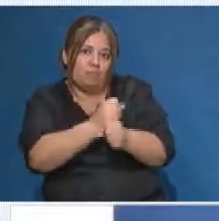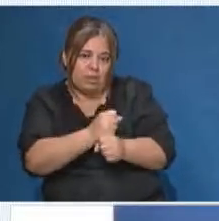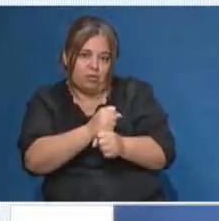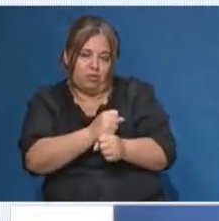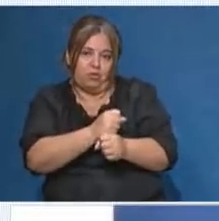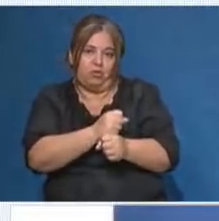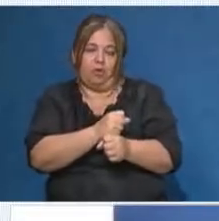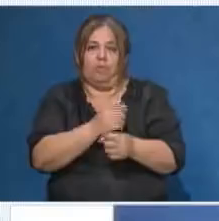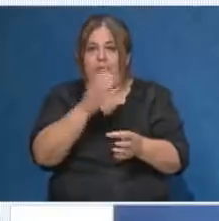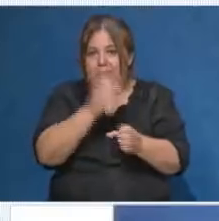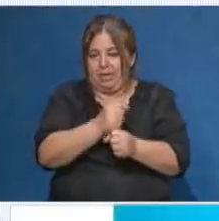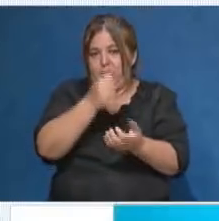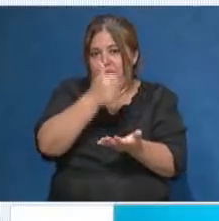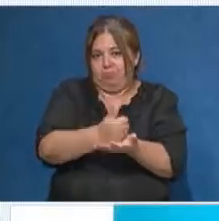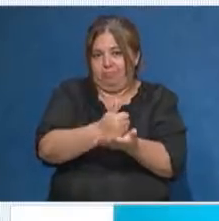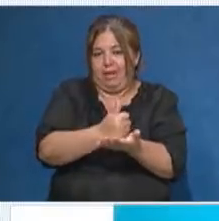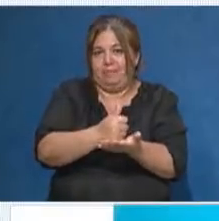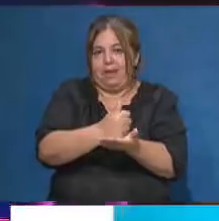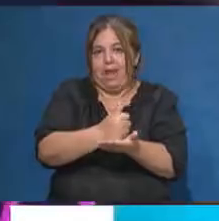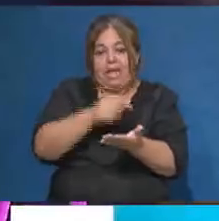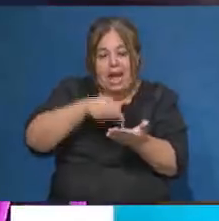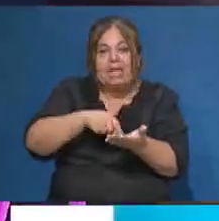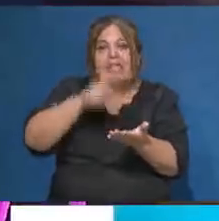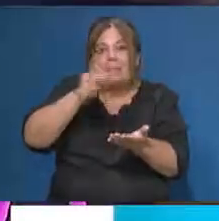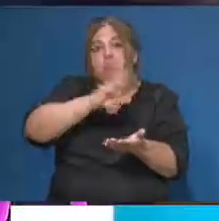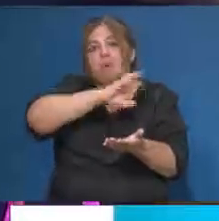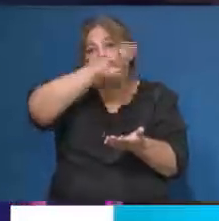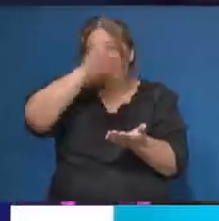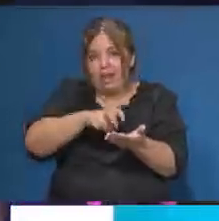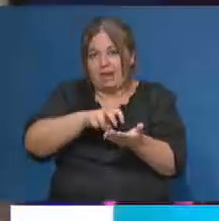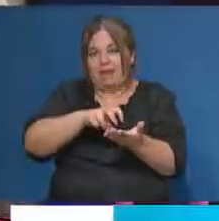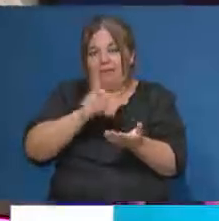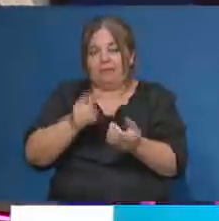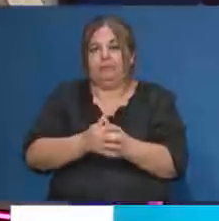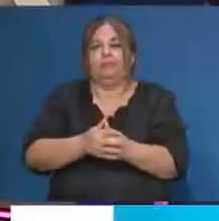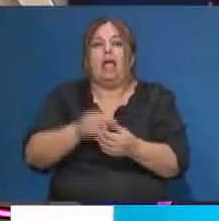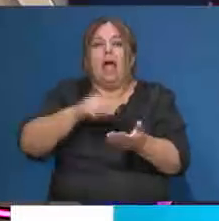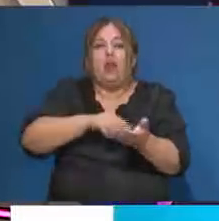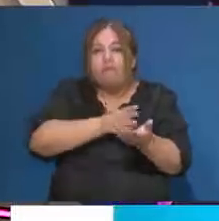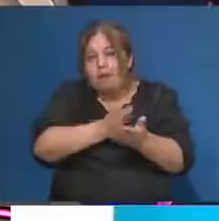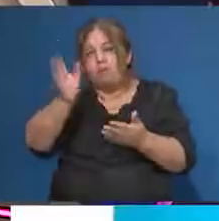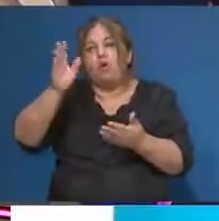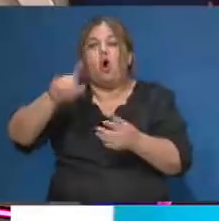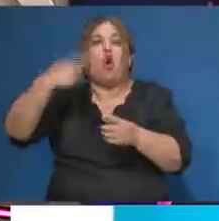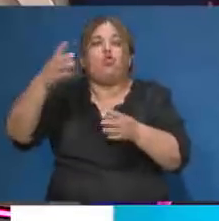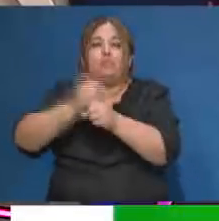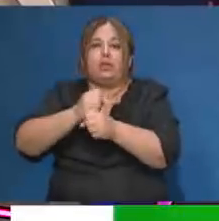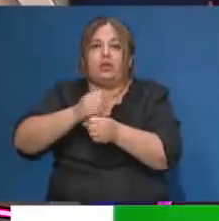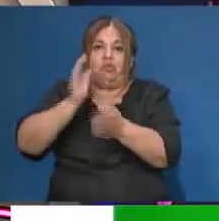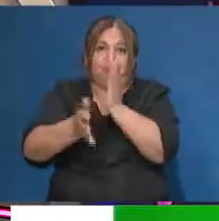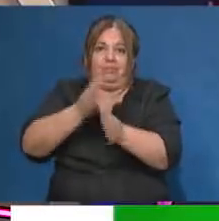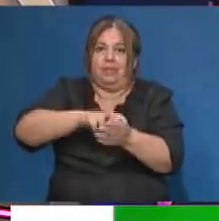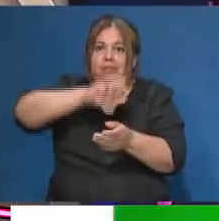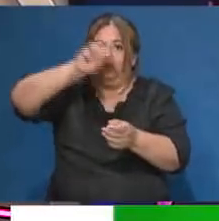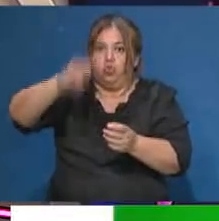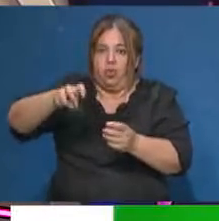punto blanco también el cual te indica que tenés que bajarte. Mirá, acá vamos a ir a la zona del transbordo. Vamos a ampliar la zona del transbordo